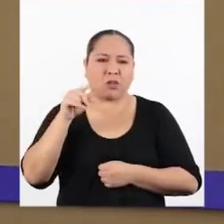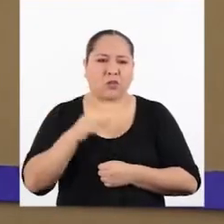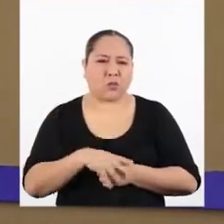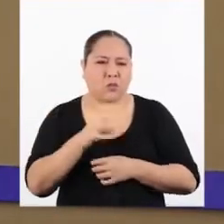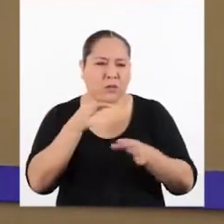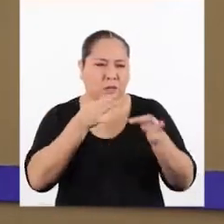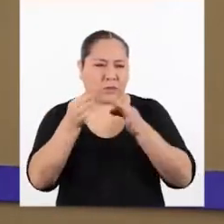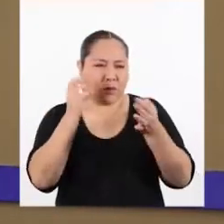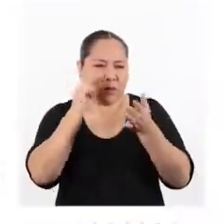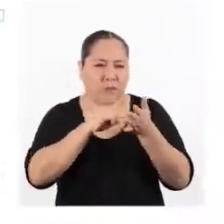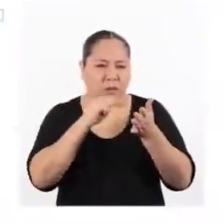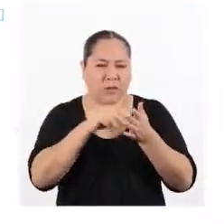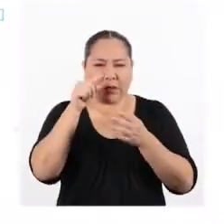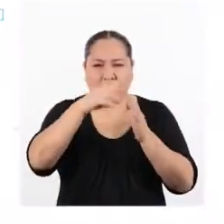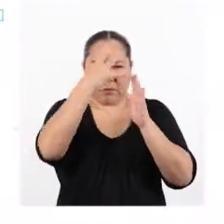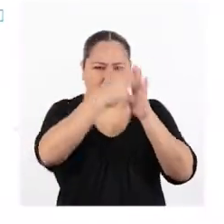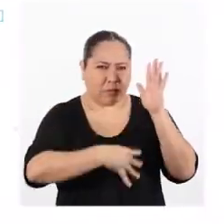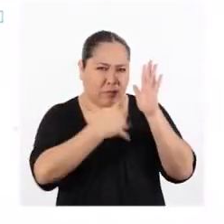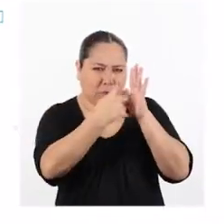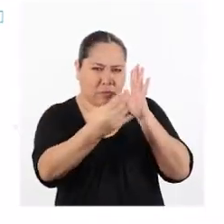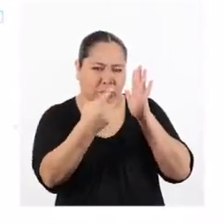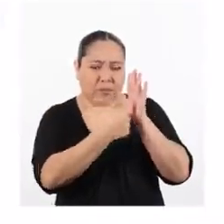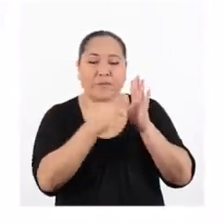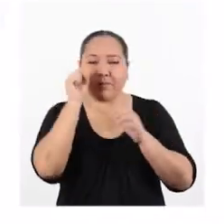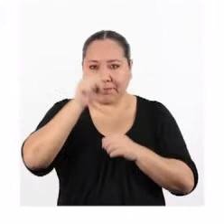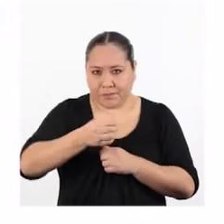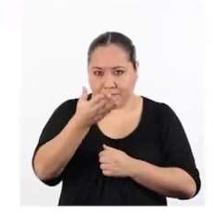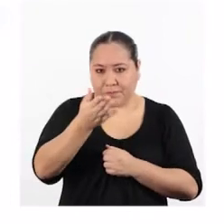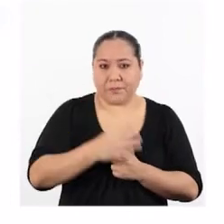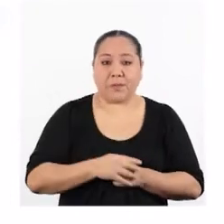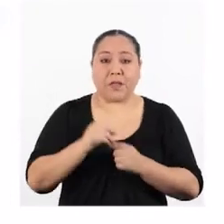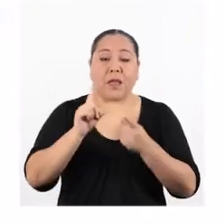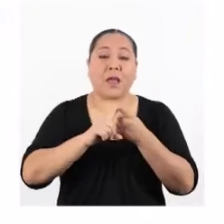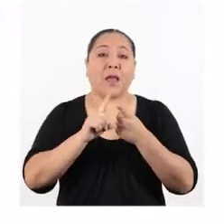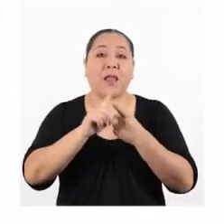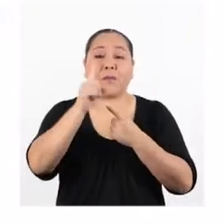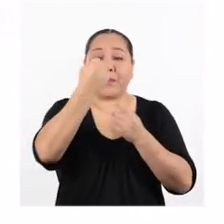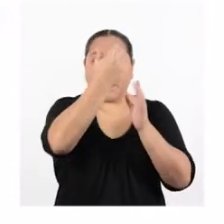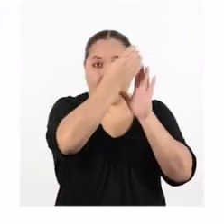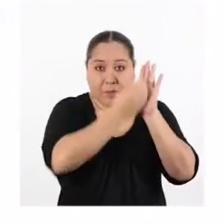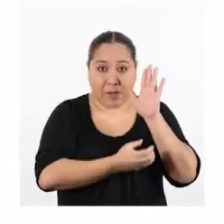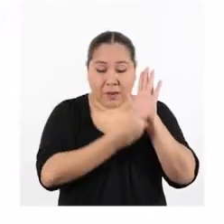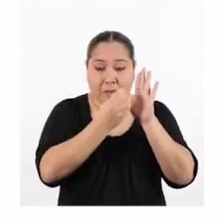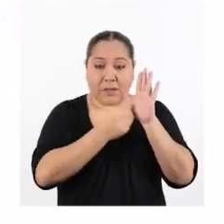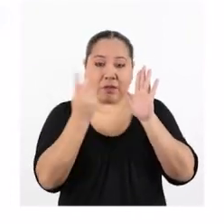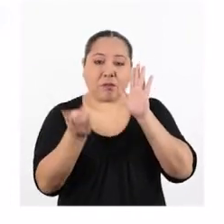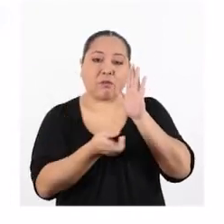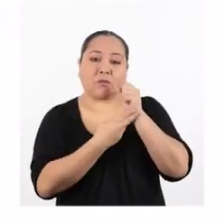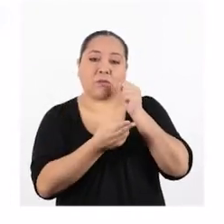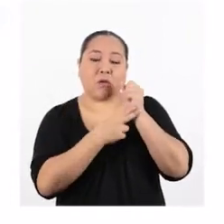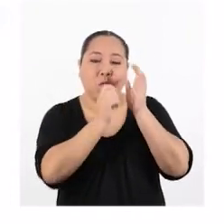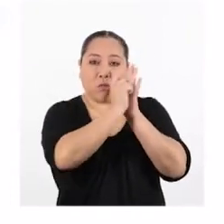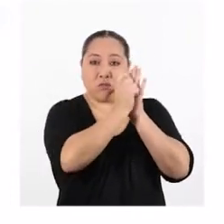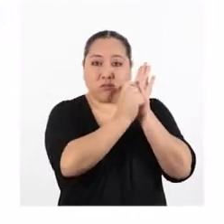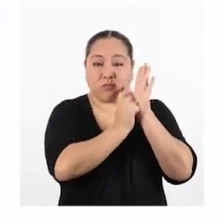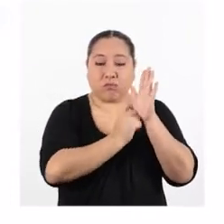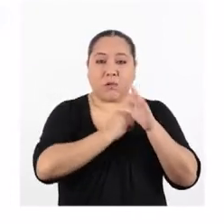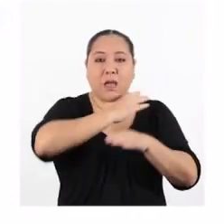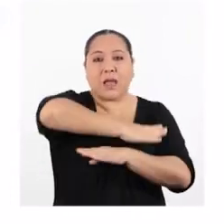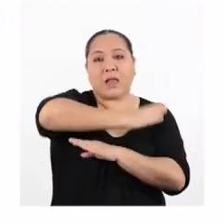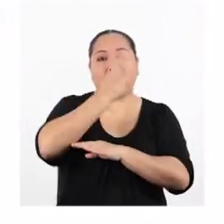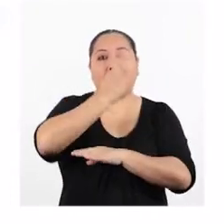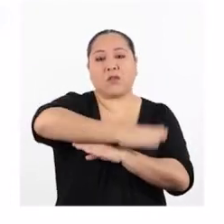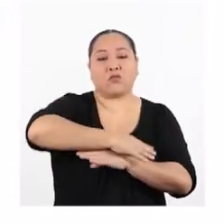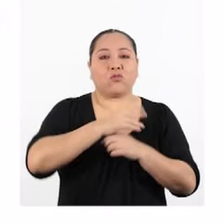explicarnos un poco más sobre la tabla? A eso iba. En la primera columna se registran las longitudes del brazo de